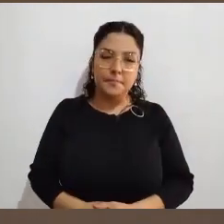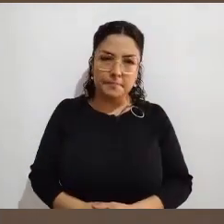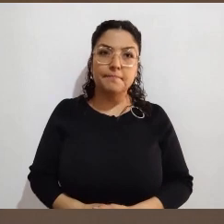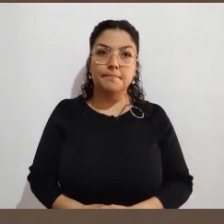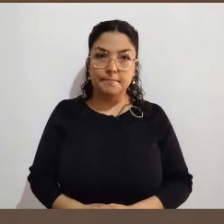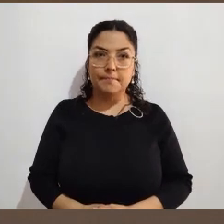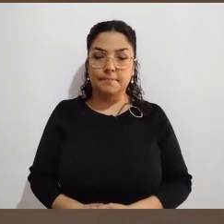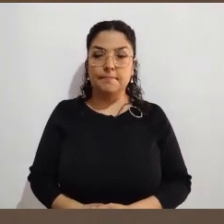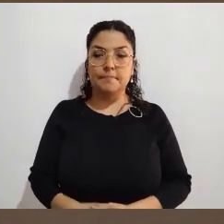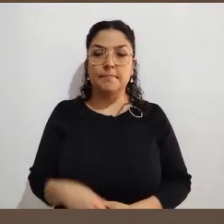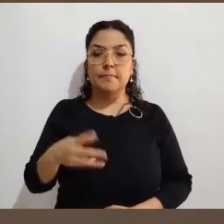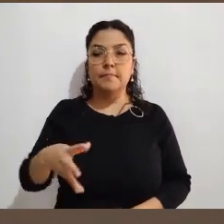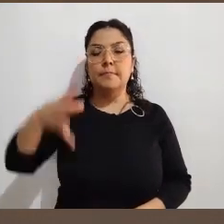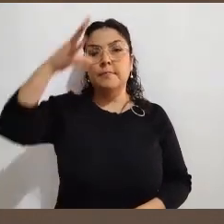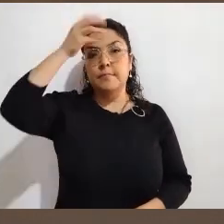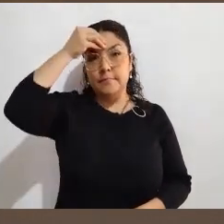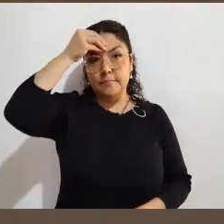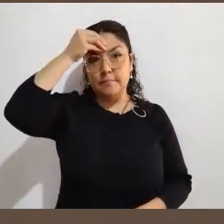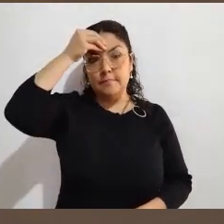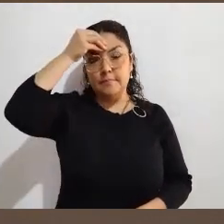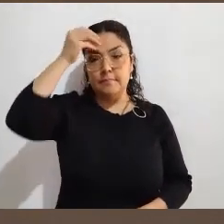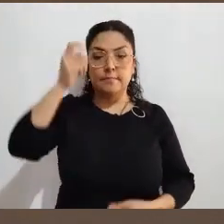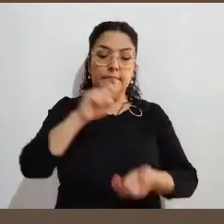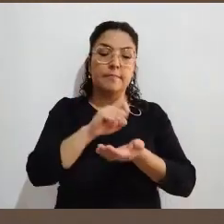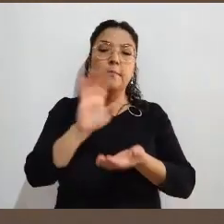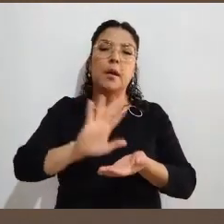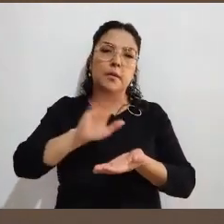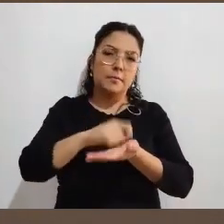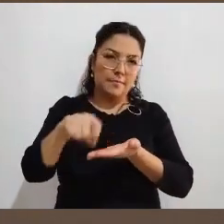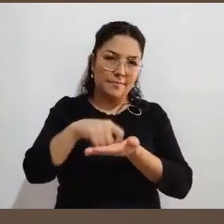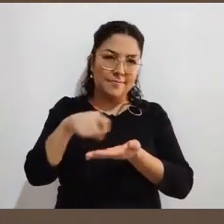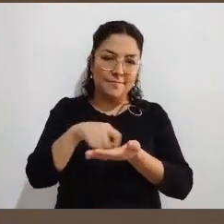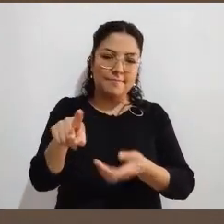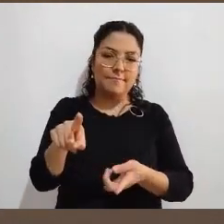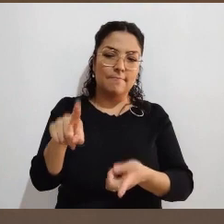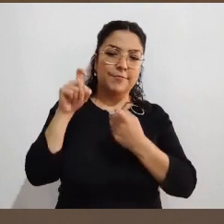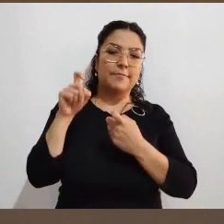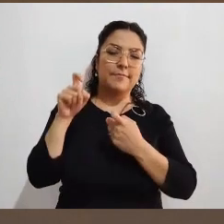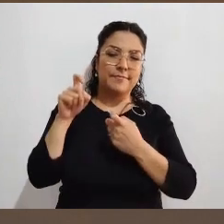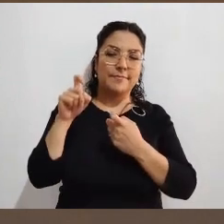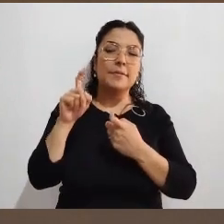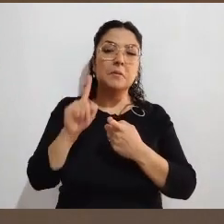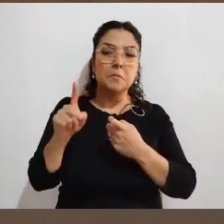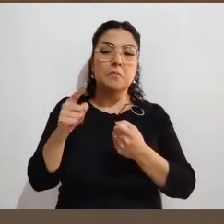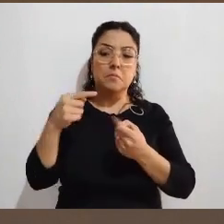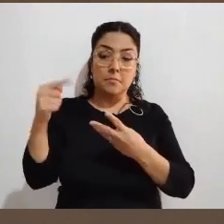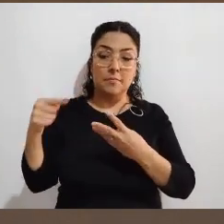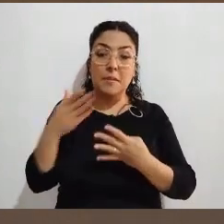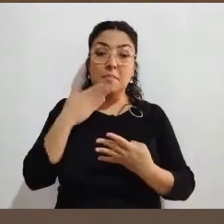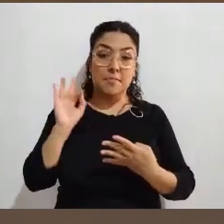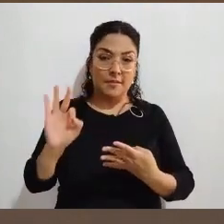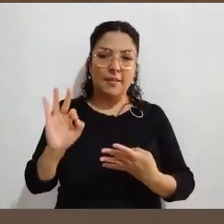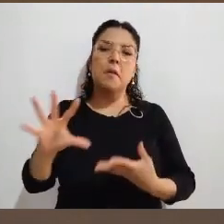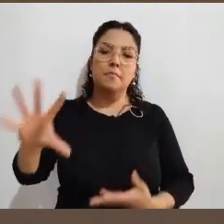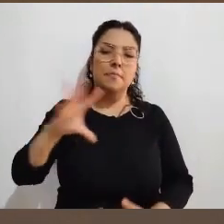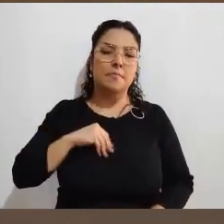cómo se reciben los paquetes, es algo que a nosotros nos permite tomar nota y nos permite aplicar aquellas buenas prácticas que vemos que funcionan.